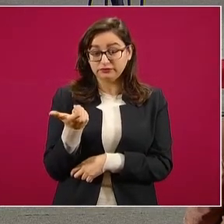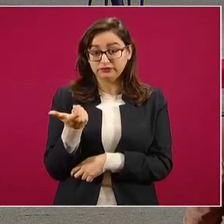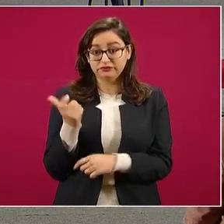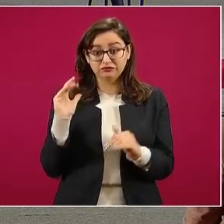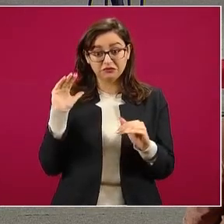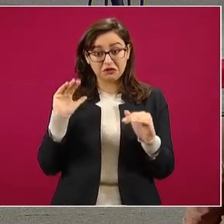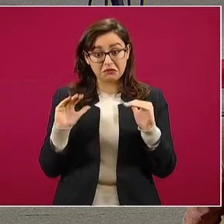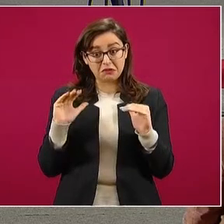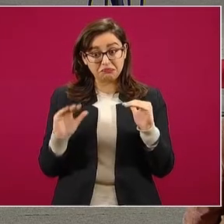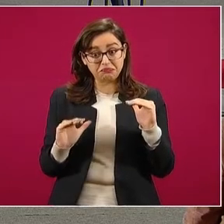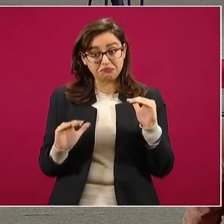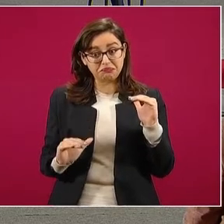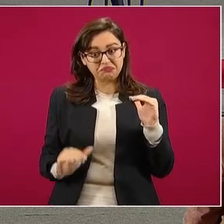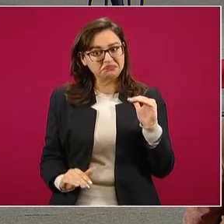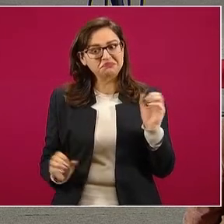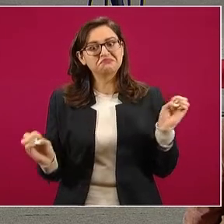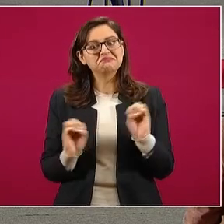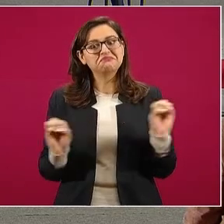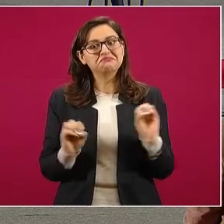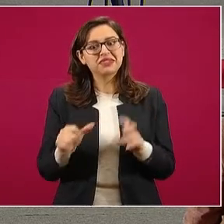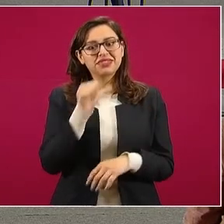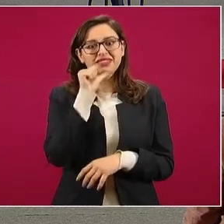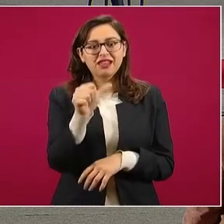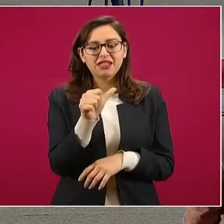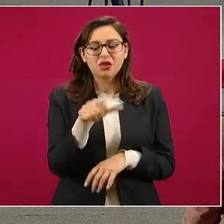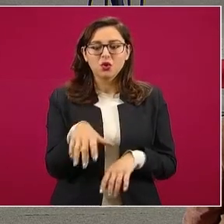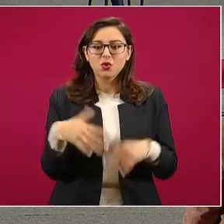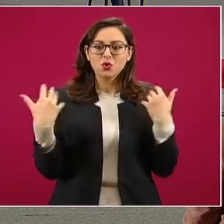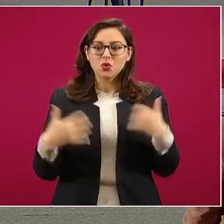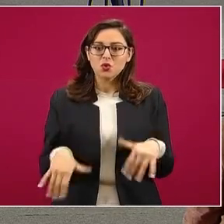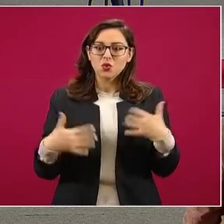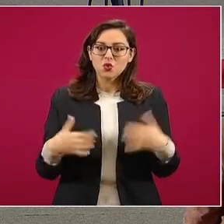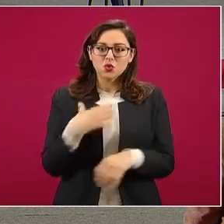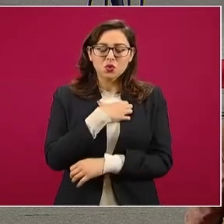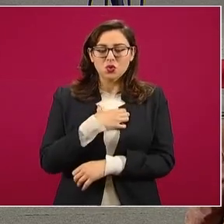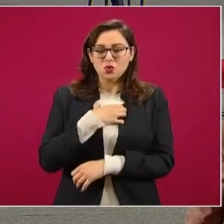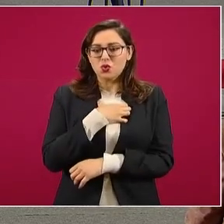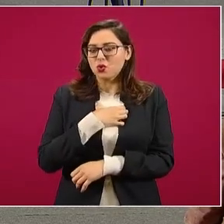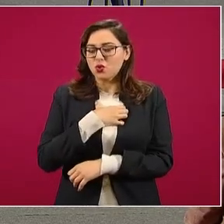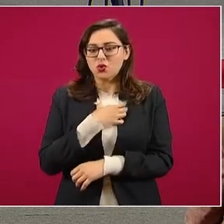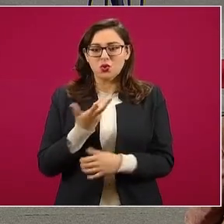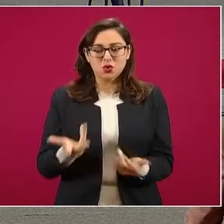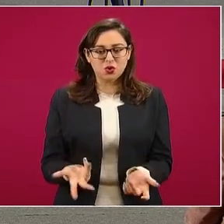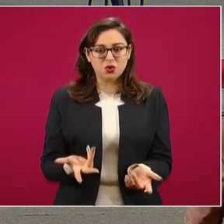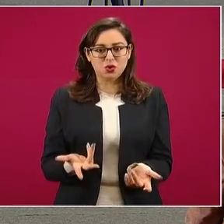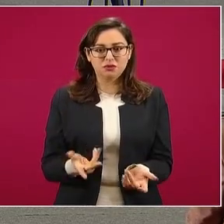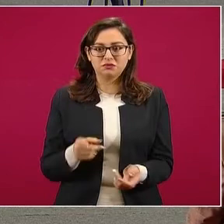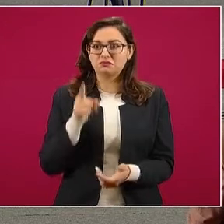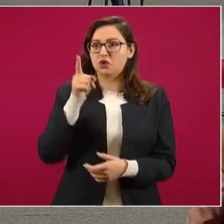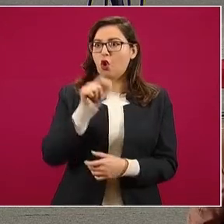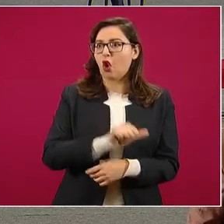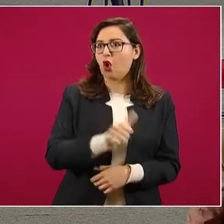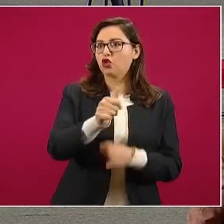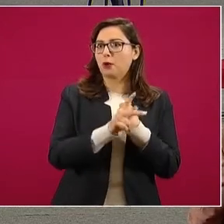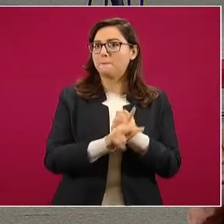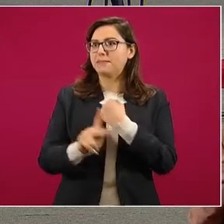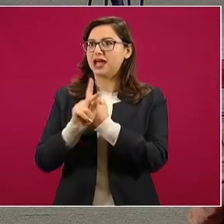decirlo en frente de jefes de Estado.